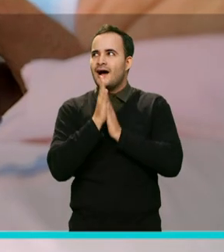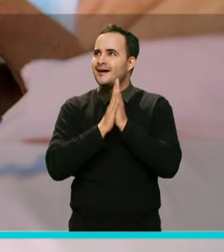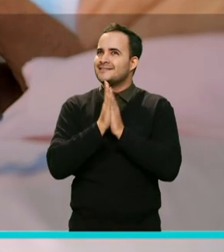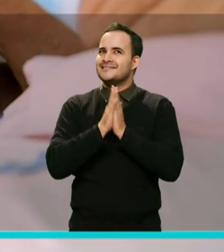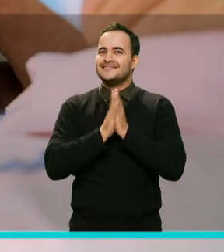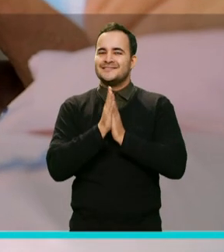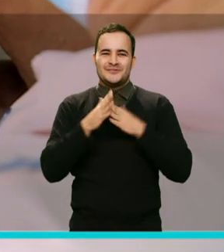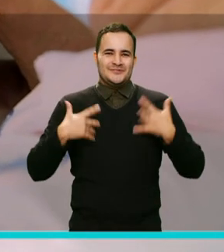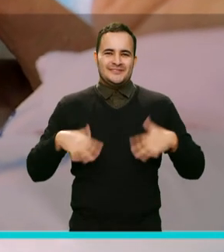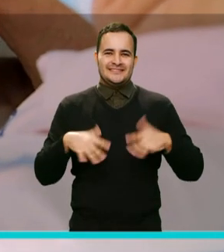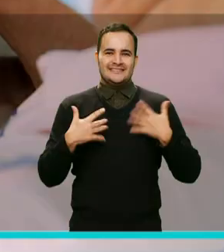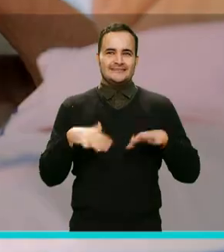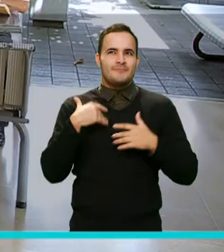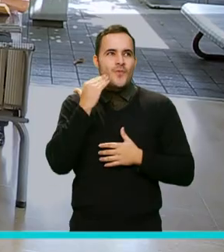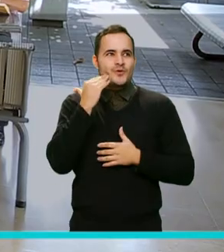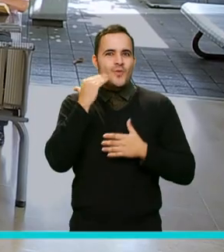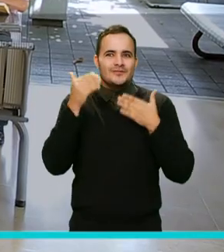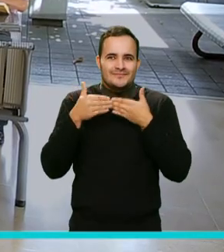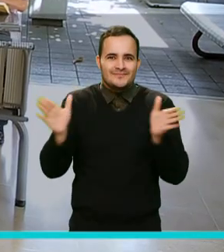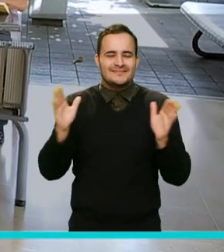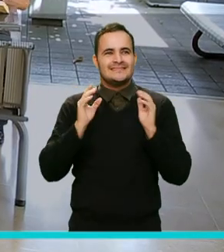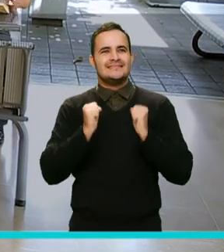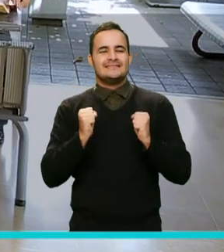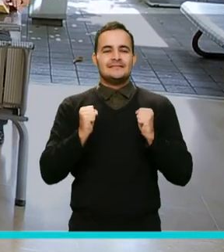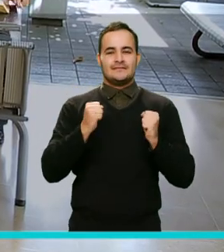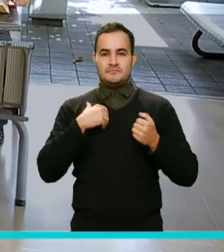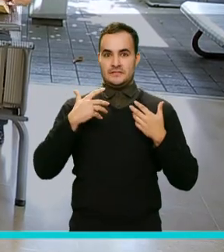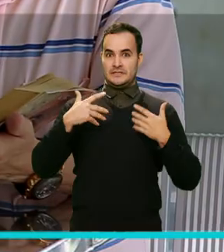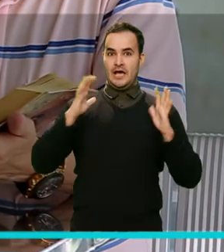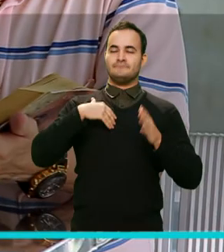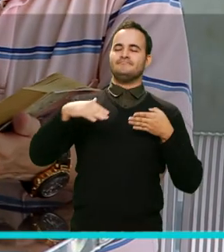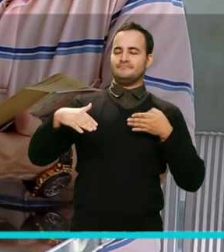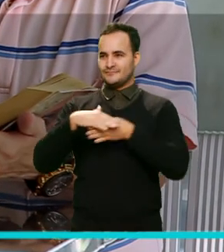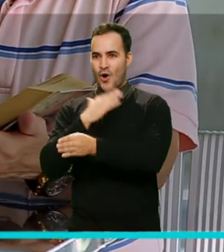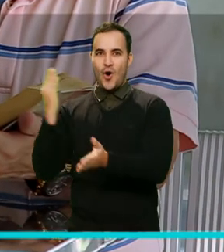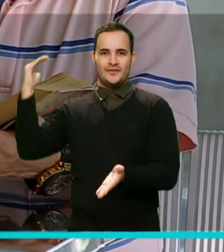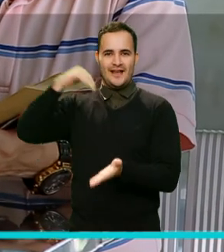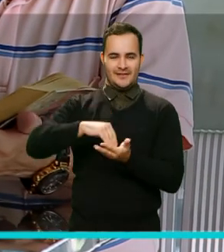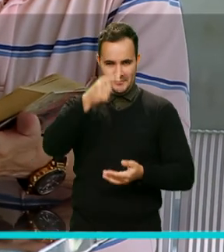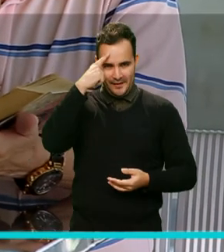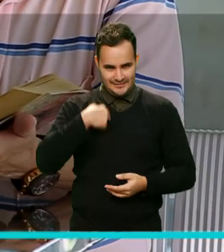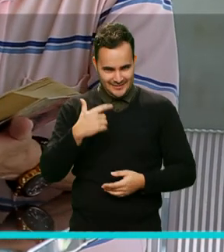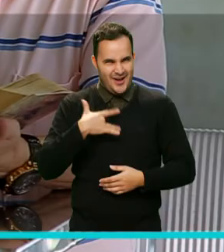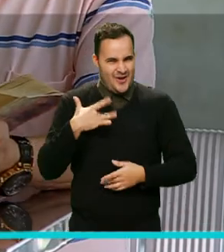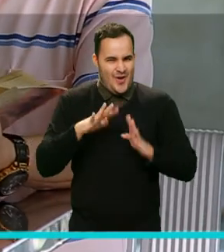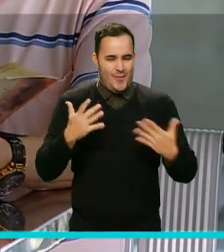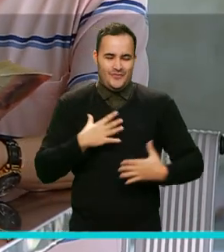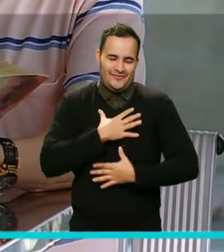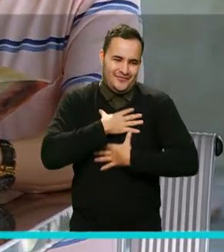dije yo, ay, ¿cuándo será? Cuando ingresé a la biblioteca, pues imagínese la alegría,